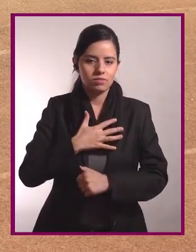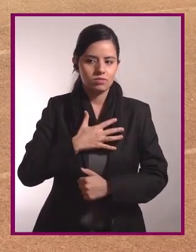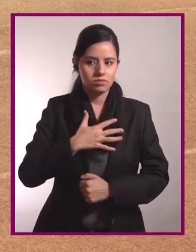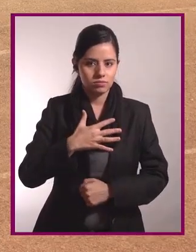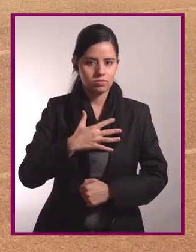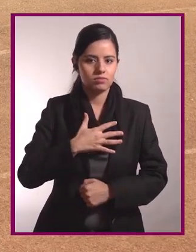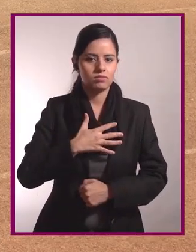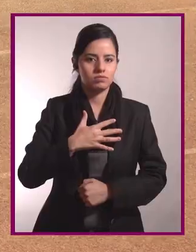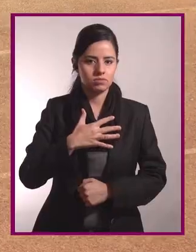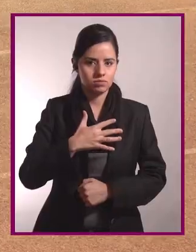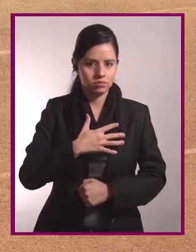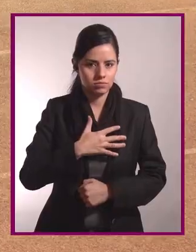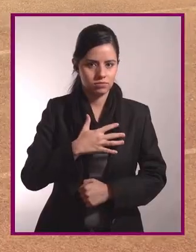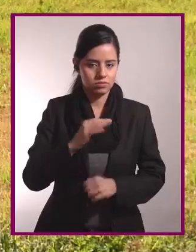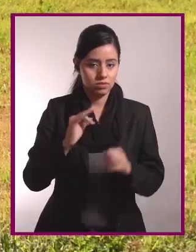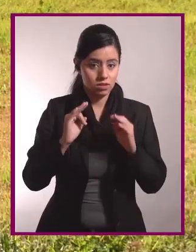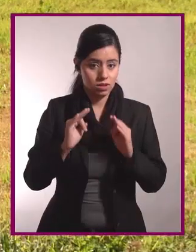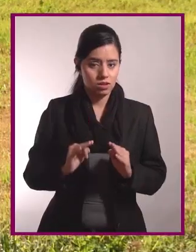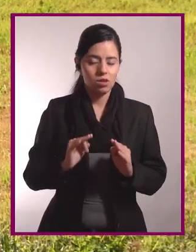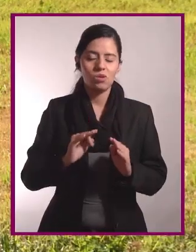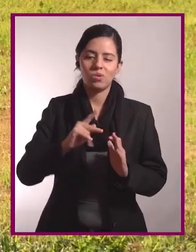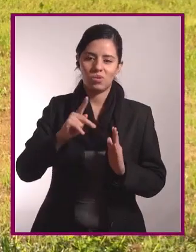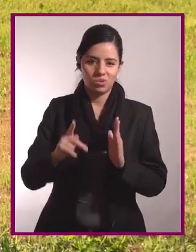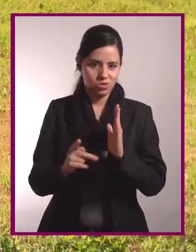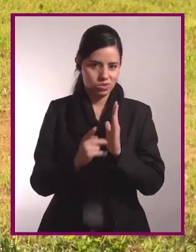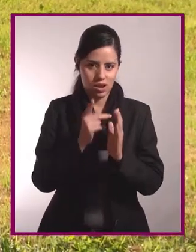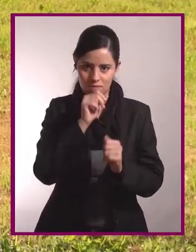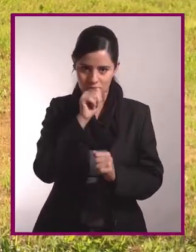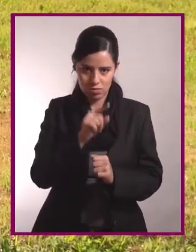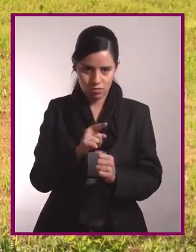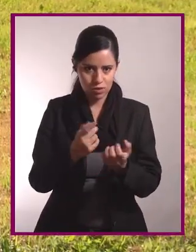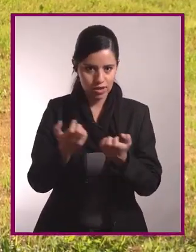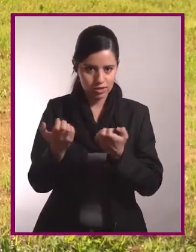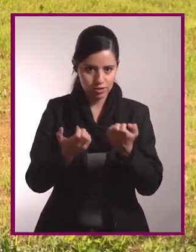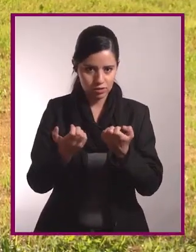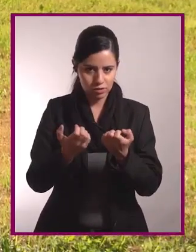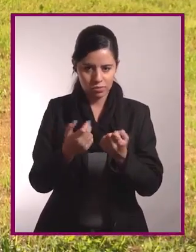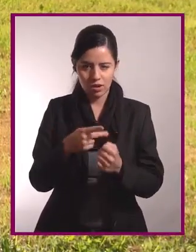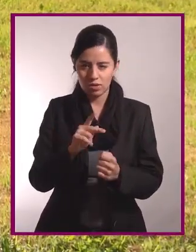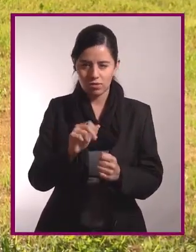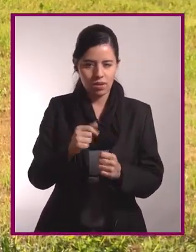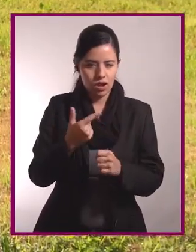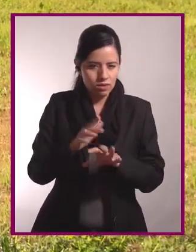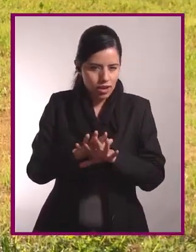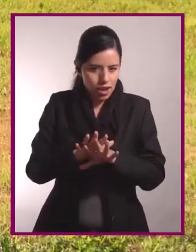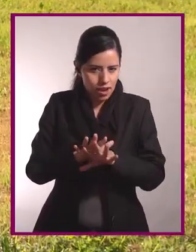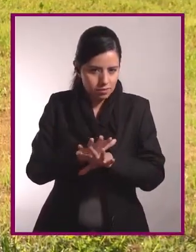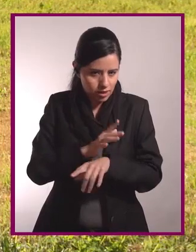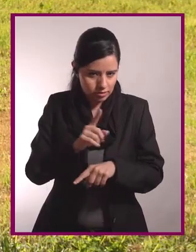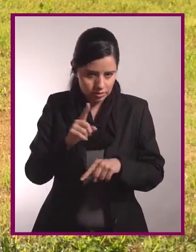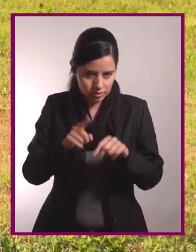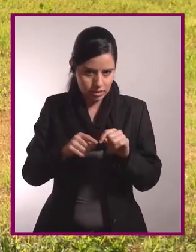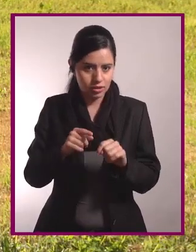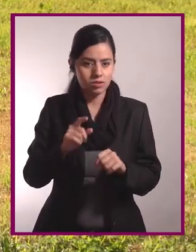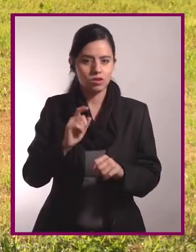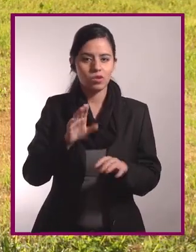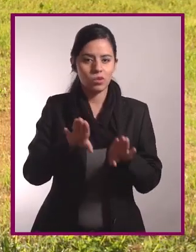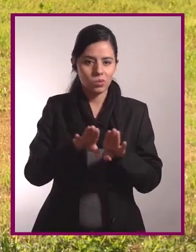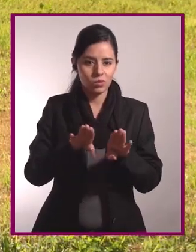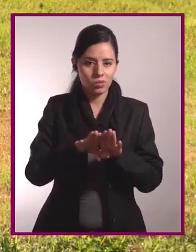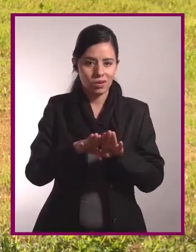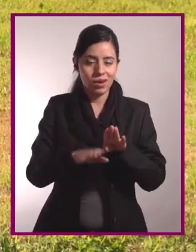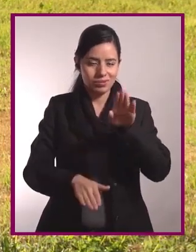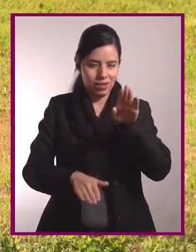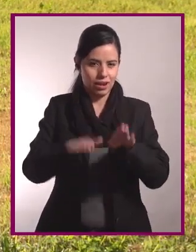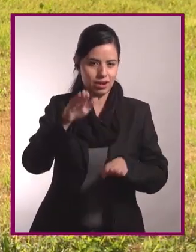recuperamos un poco el aliento y después repetimos el ejercicio, pero con una parte diferente.